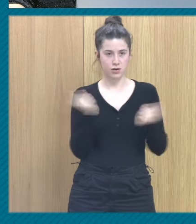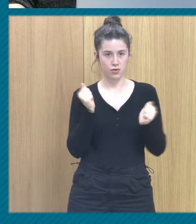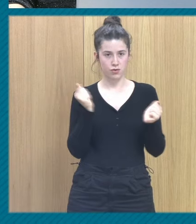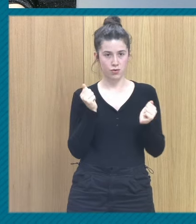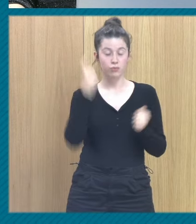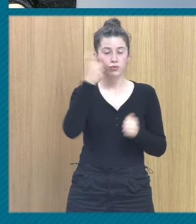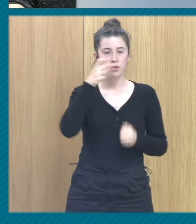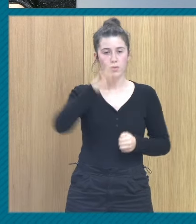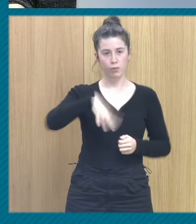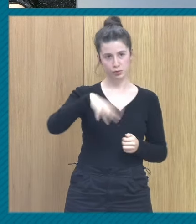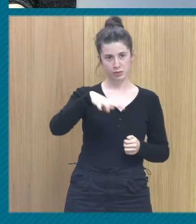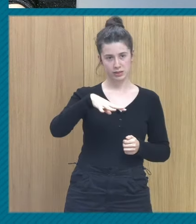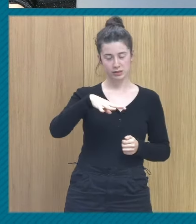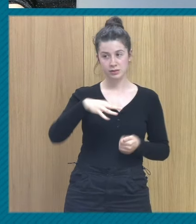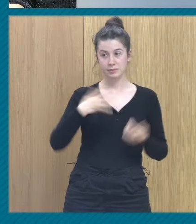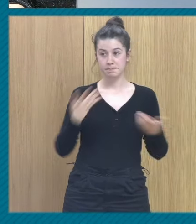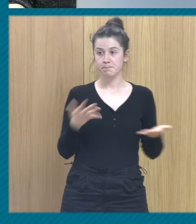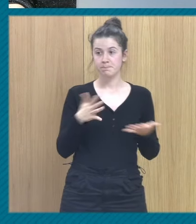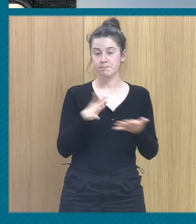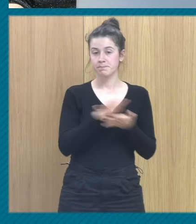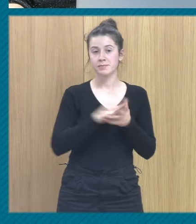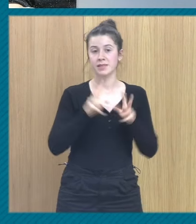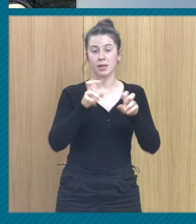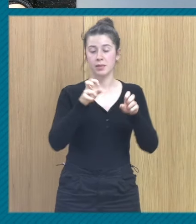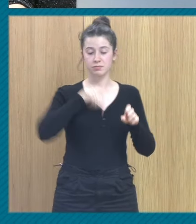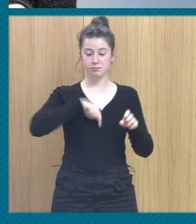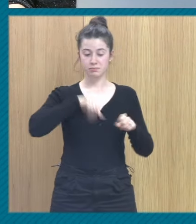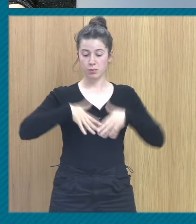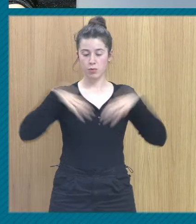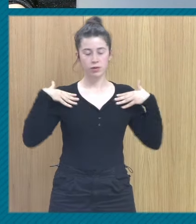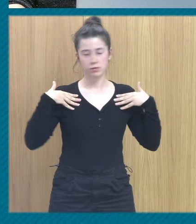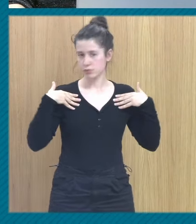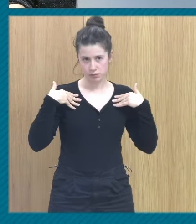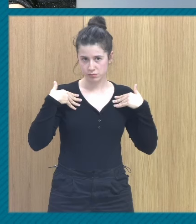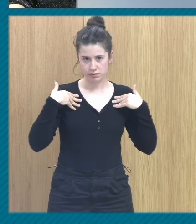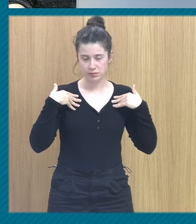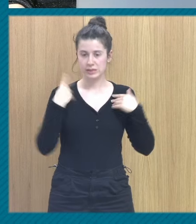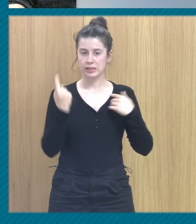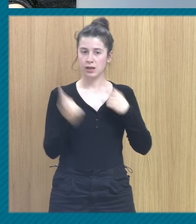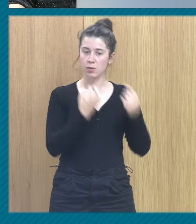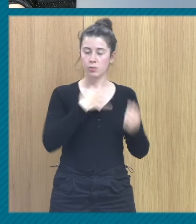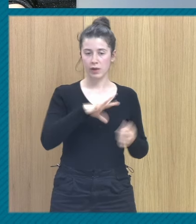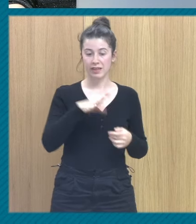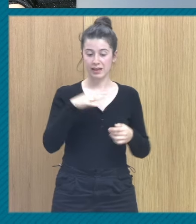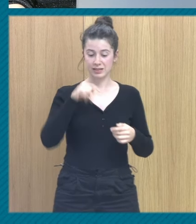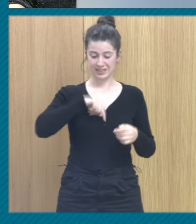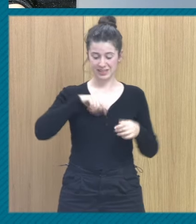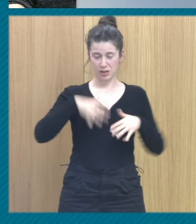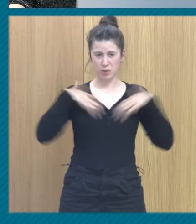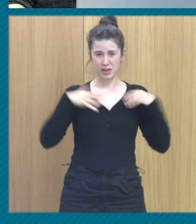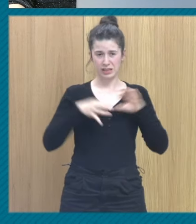entonces no estamos hablando de sentir emociones estamos hablando que a veces la desconexión corporal llega a tal nivel